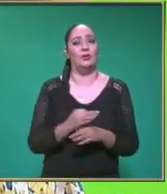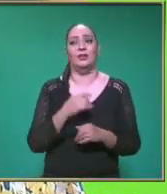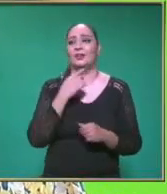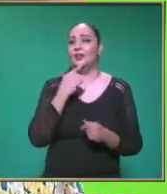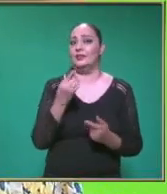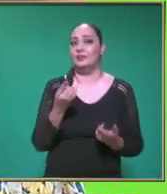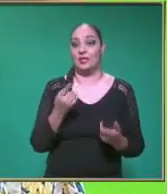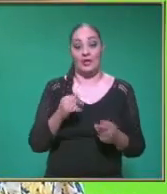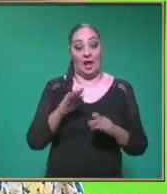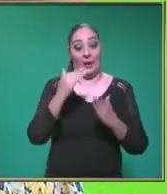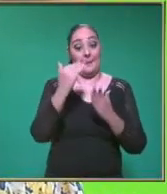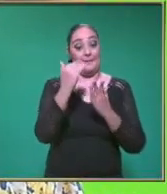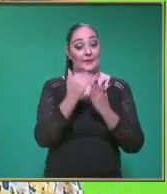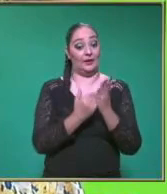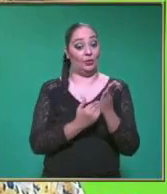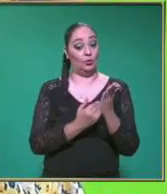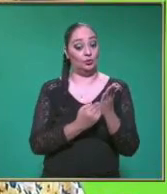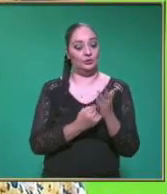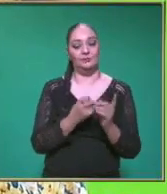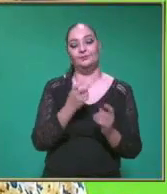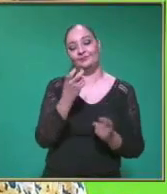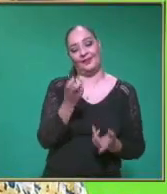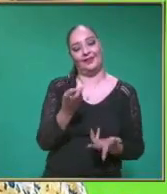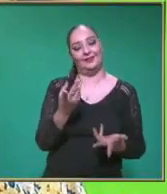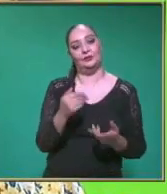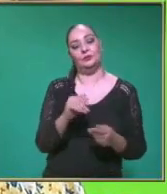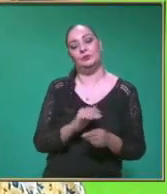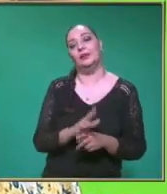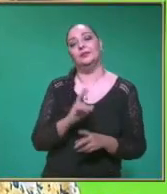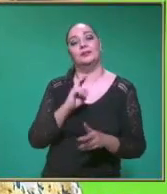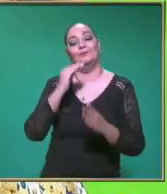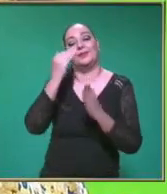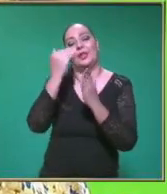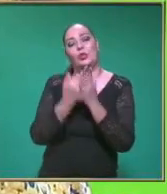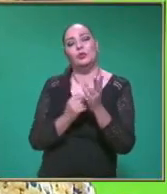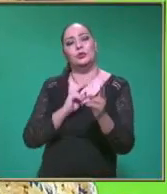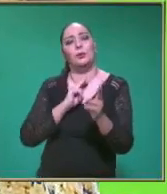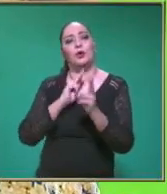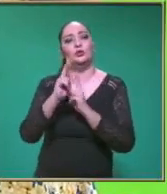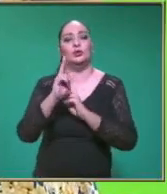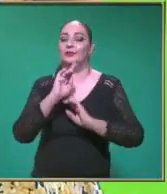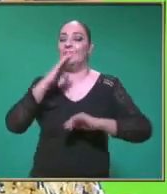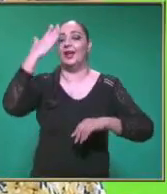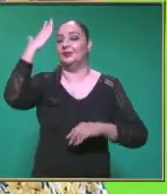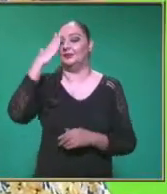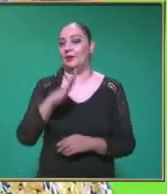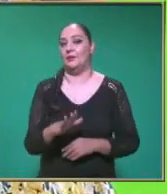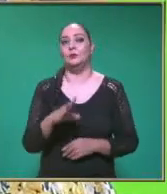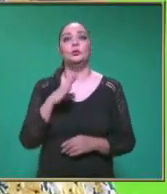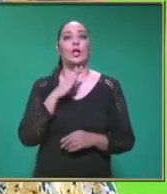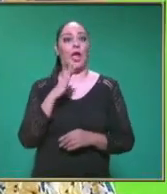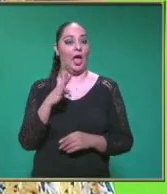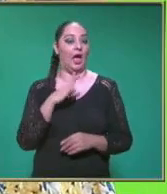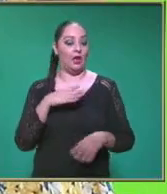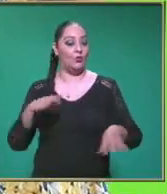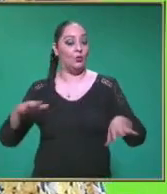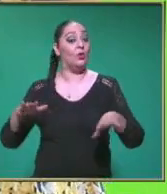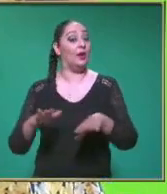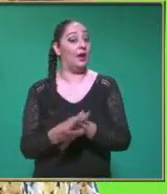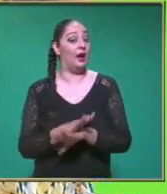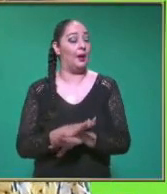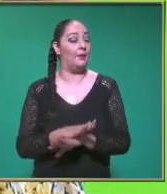diciendo Reduce Ahí está la palabra clave Reduce su velocidad Desde ahí Desde sabemos Que va a haber Un cambio De